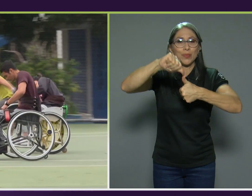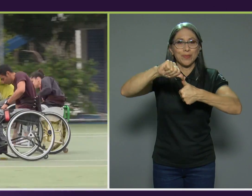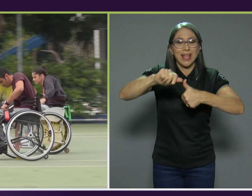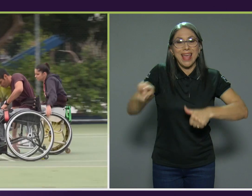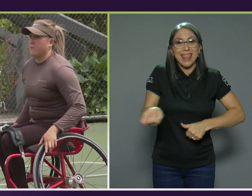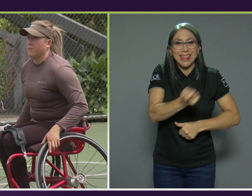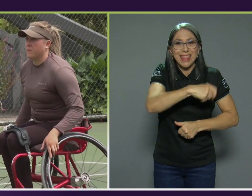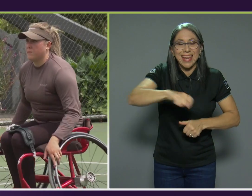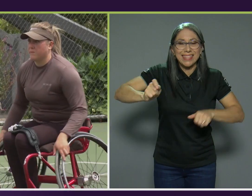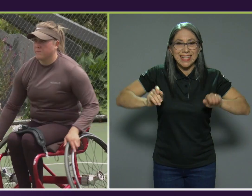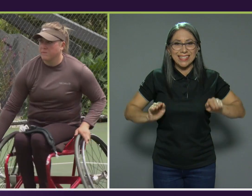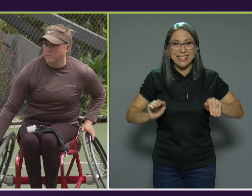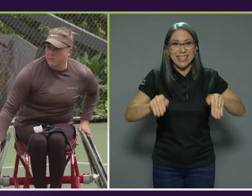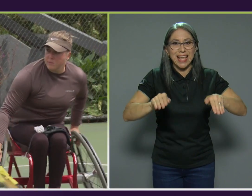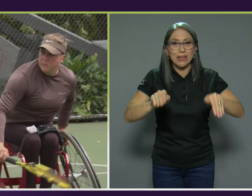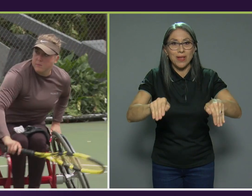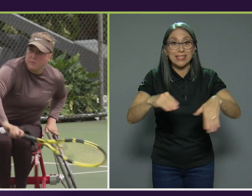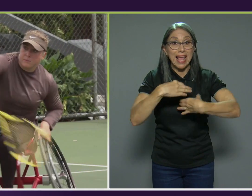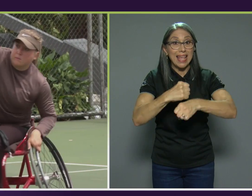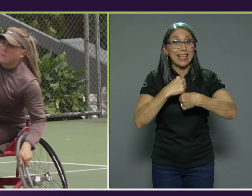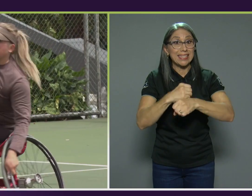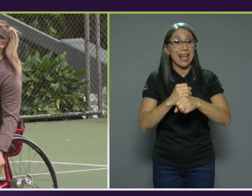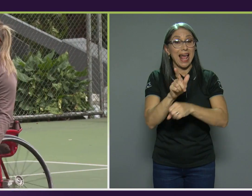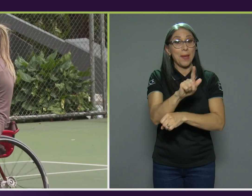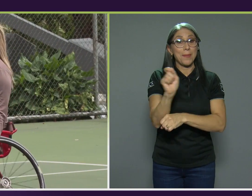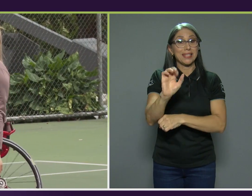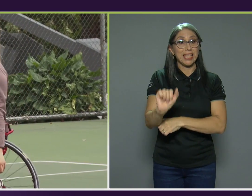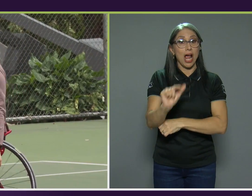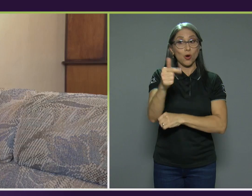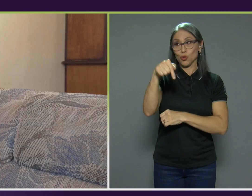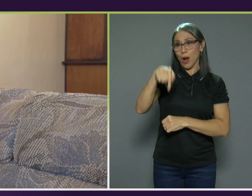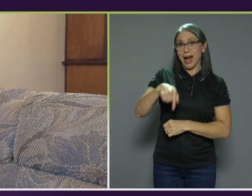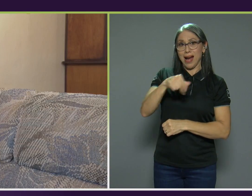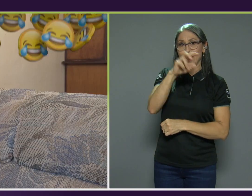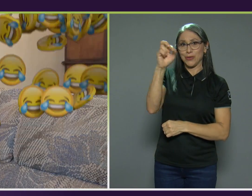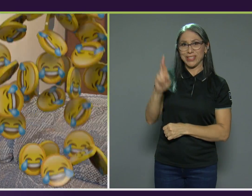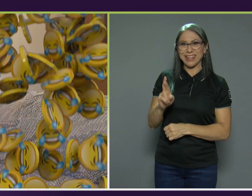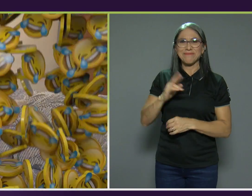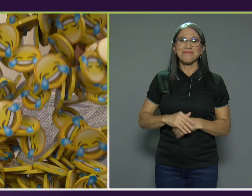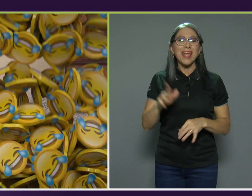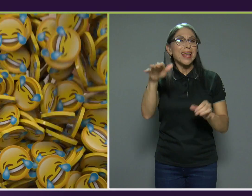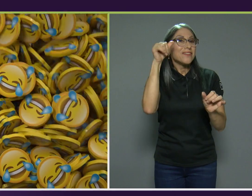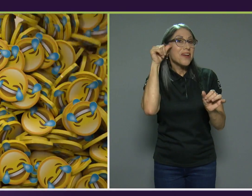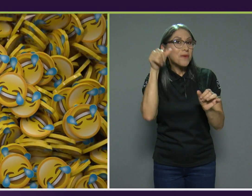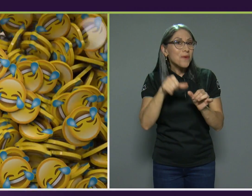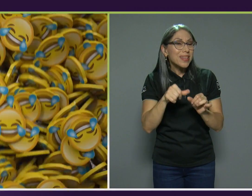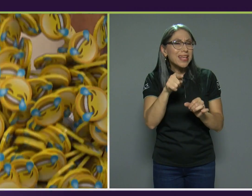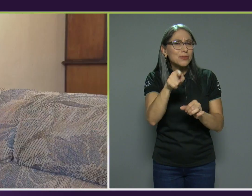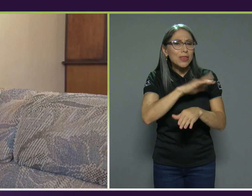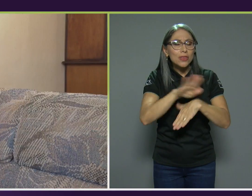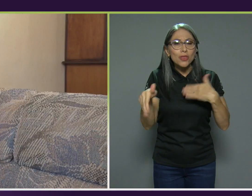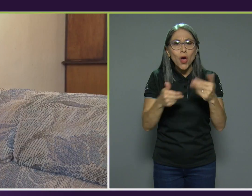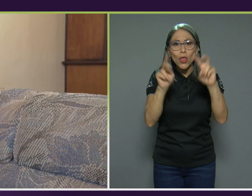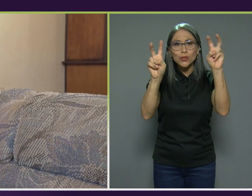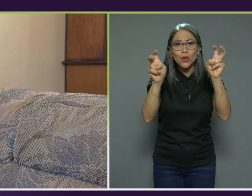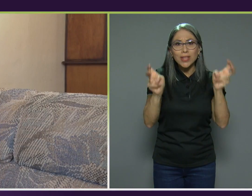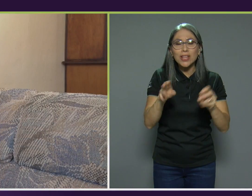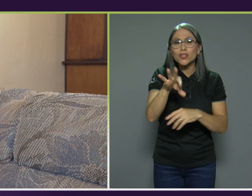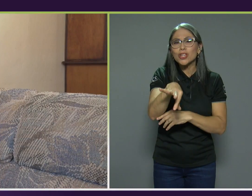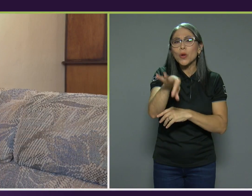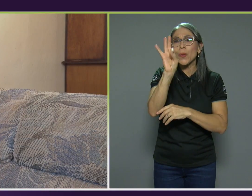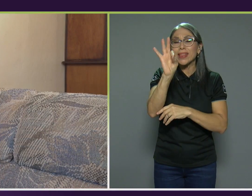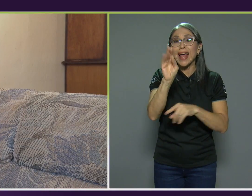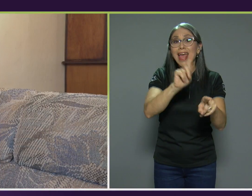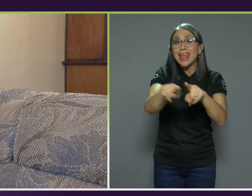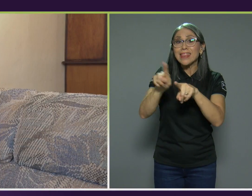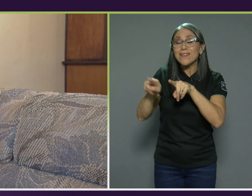silla de ruedas, que se llevará a cabo en agosto en nuestro país. Recuerde que encuentra todos nuestros contenidos en nuestros